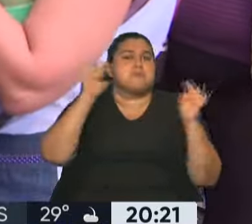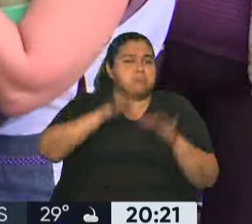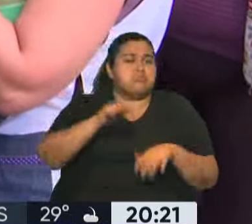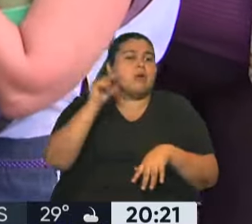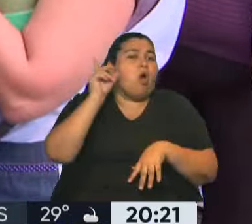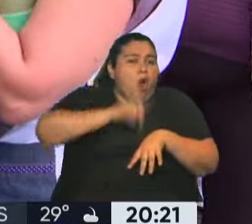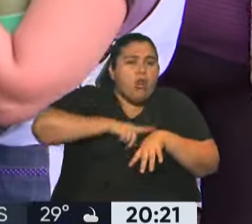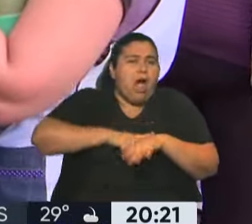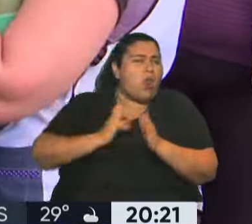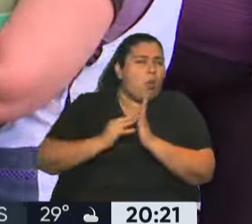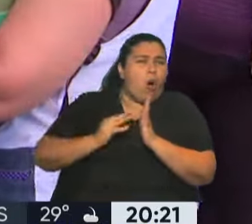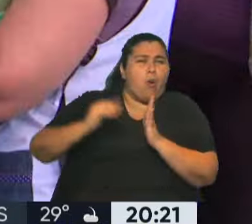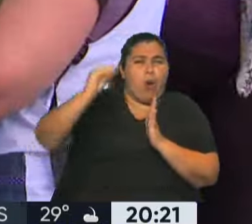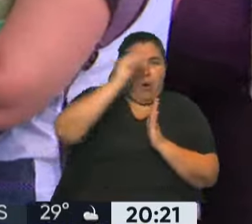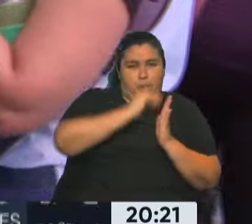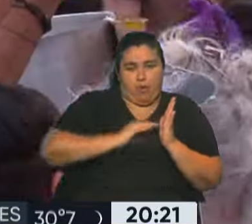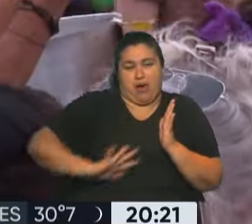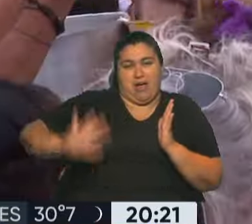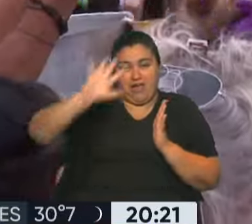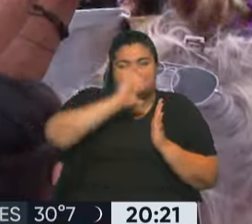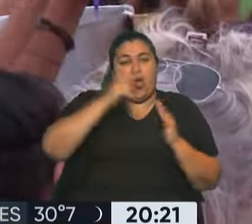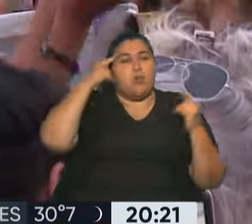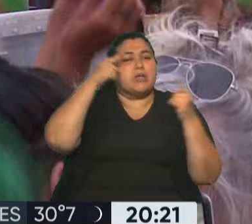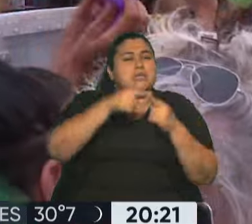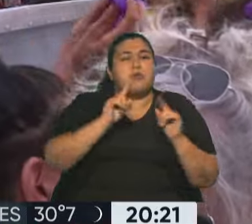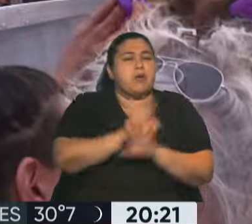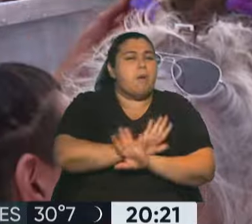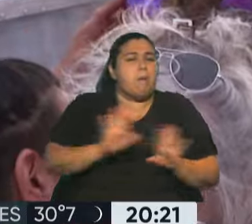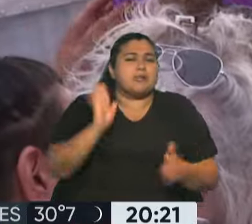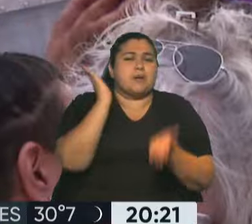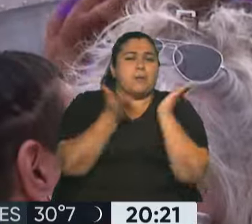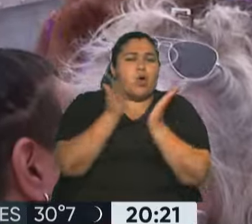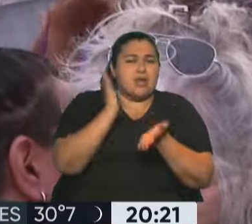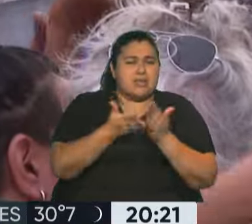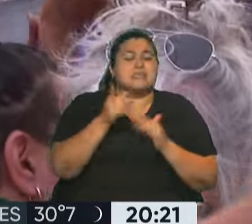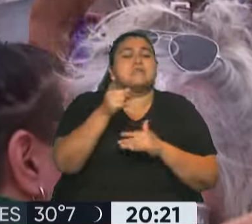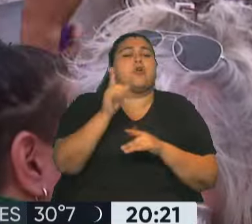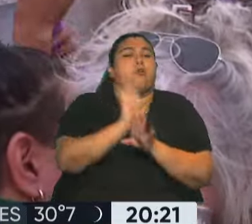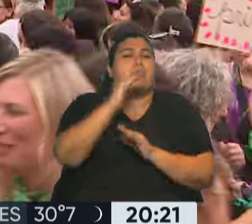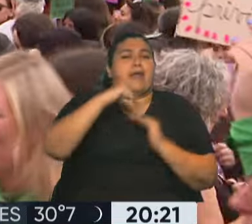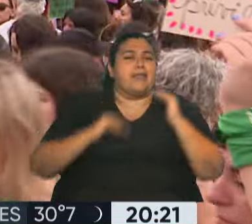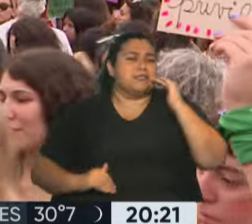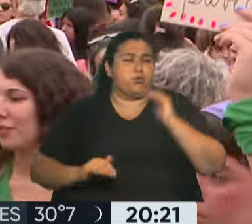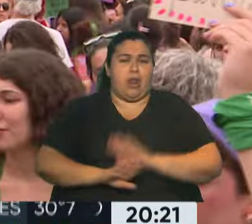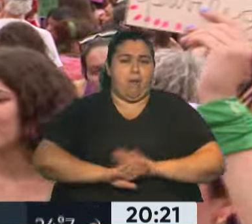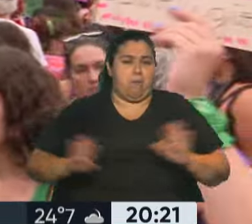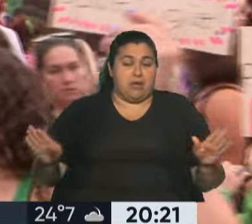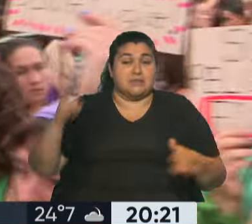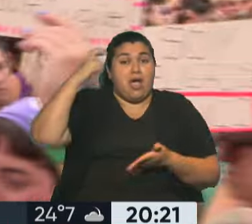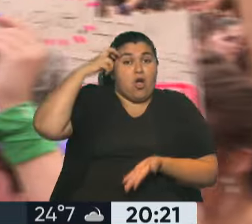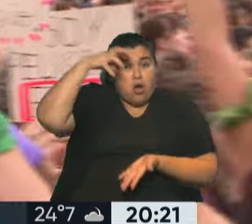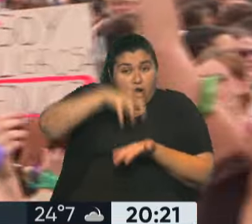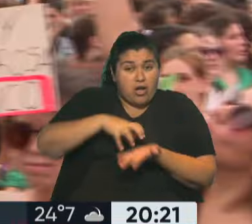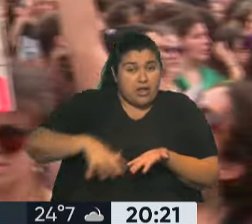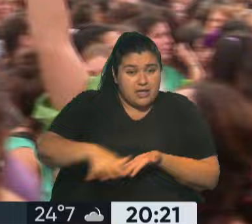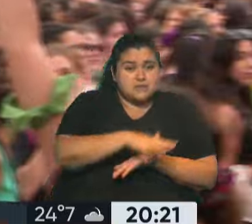la movilización con las mismas consignas basta de violencia y desigualdad. En la Plaza del Congreso pasada